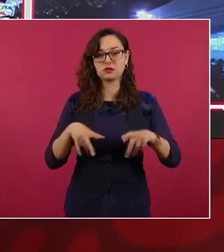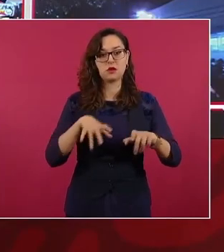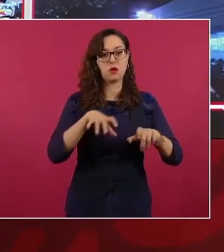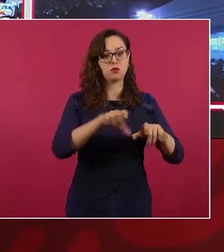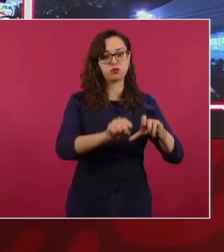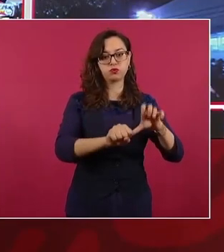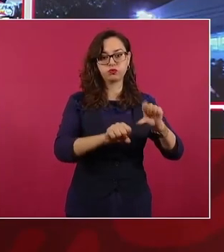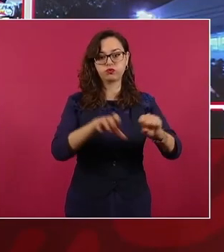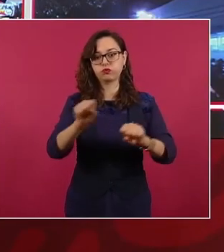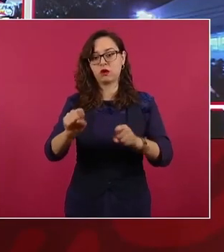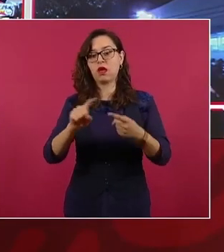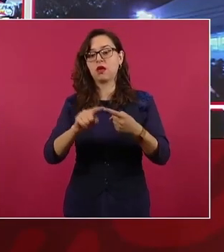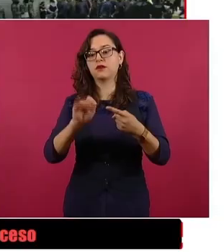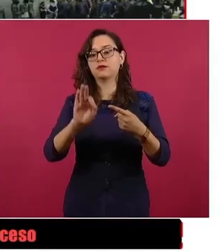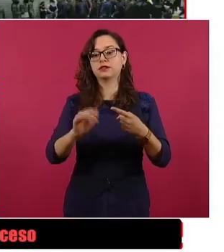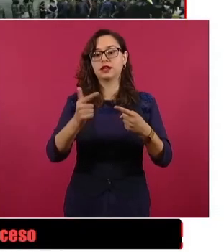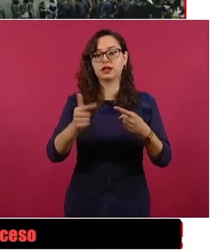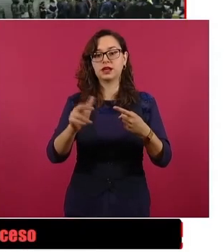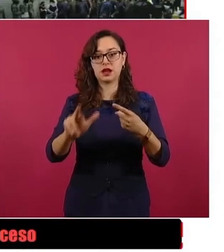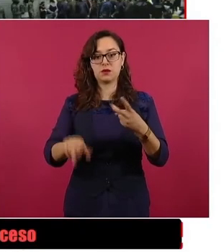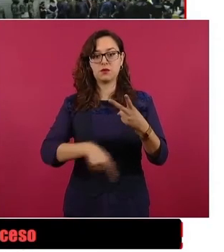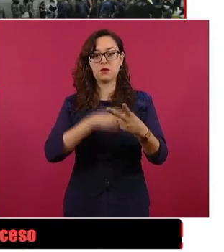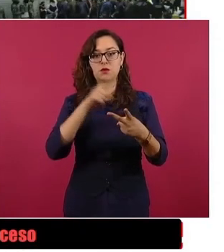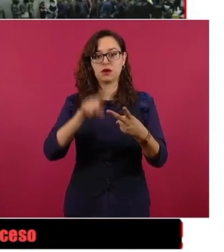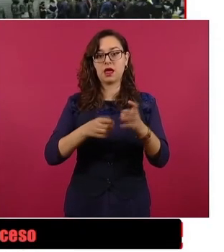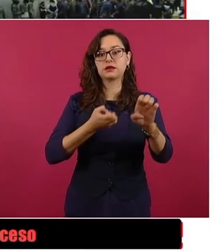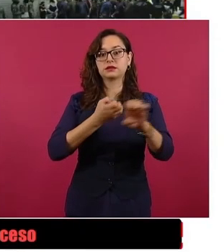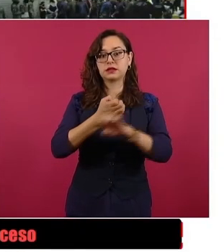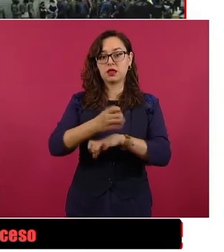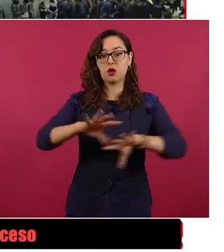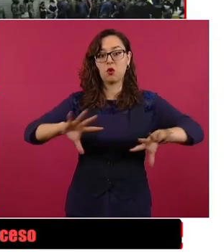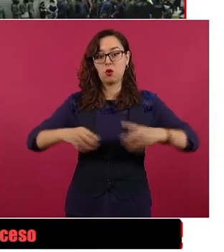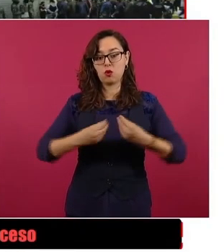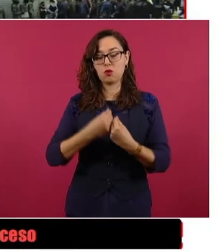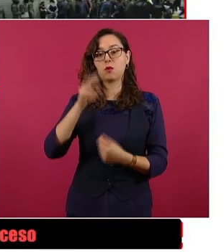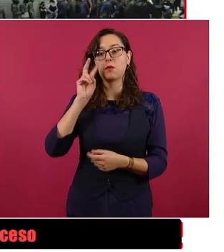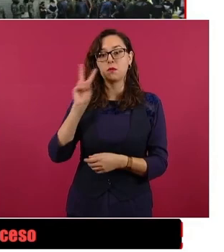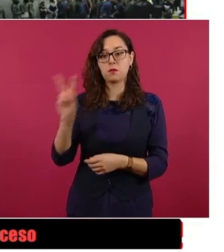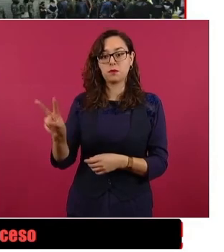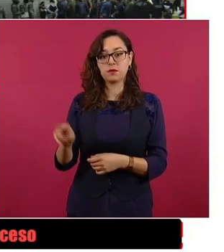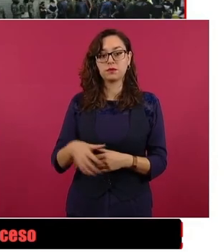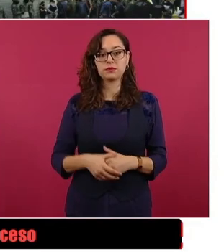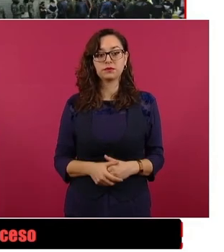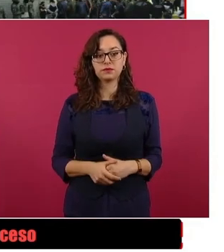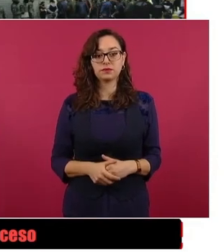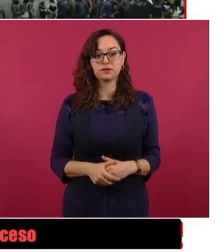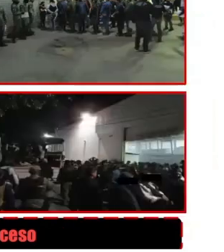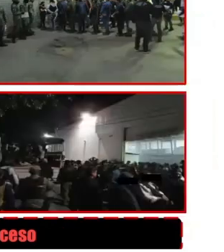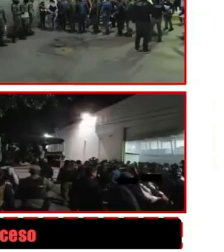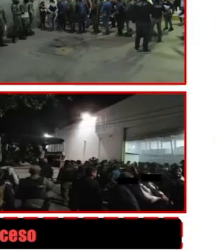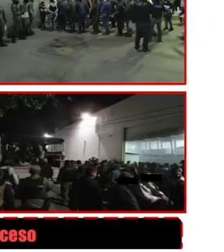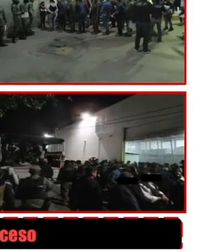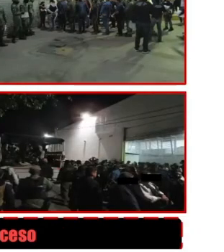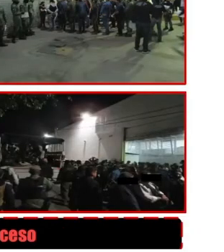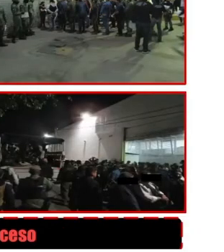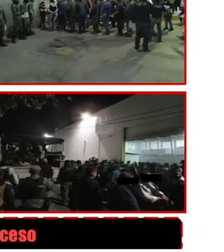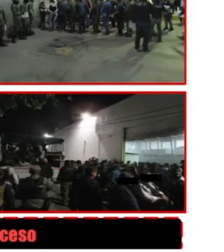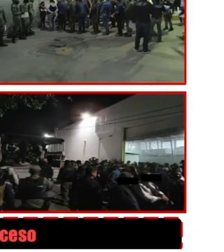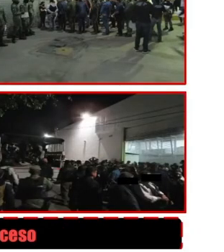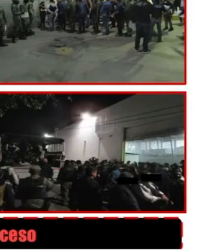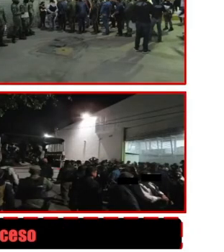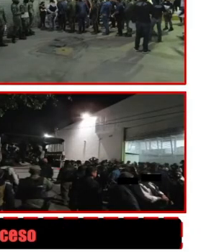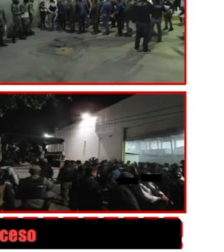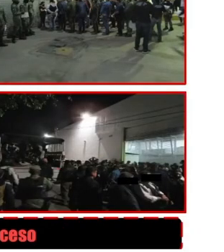Regional y la Fiscalía Especializada en Materia de Delincuencia Organizada, logró la vinculación a proceso de